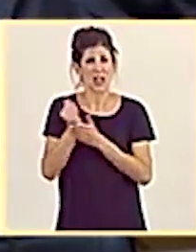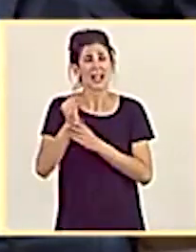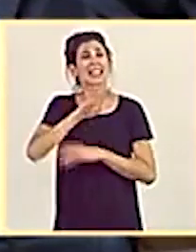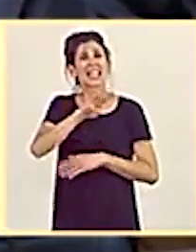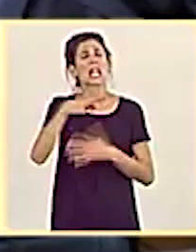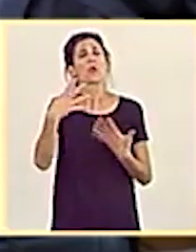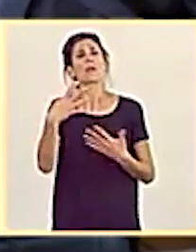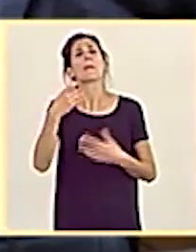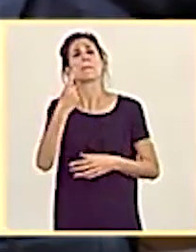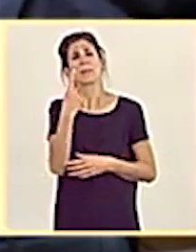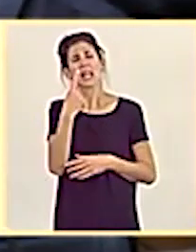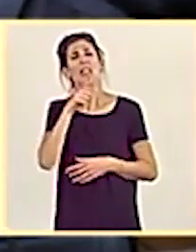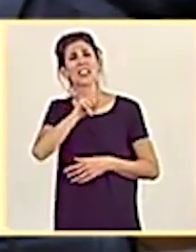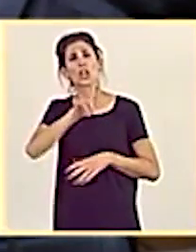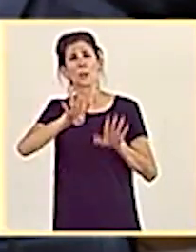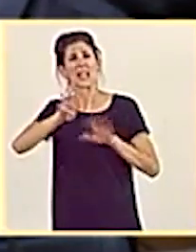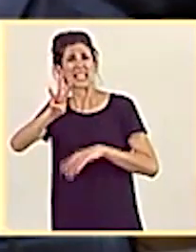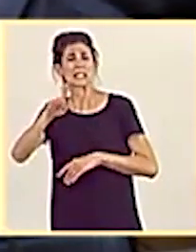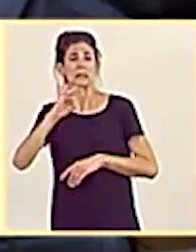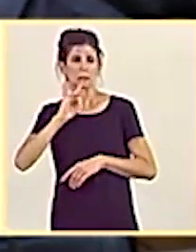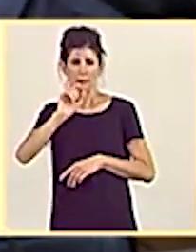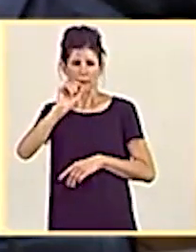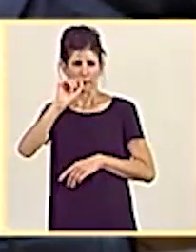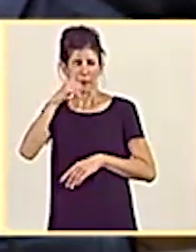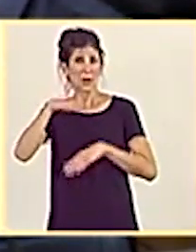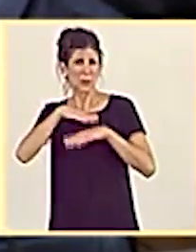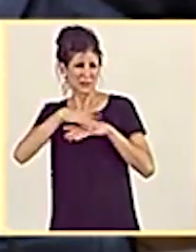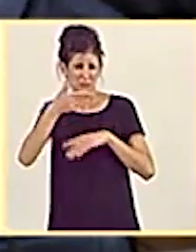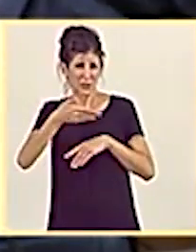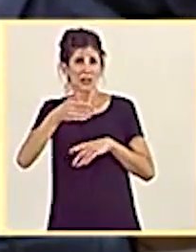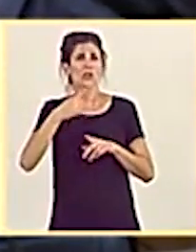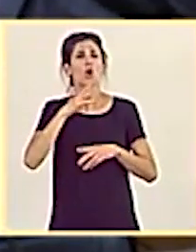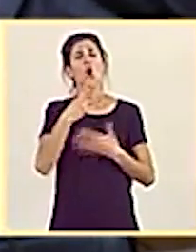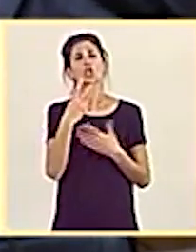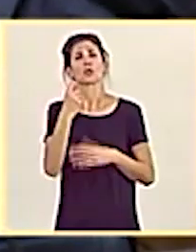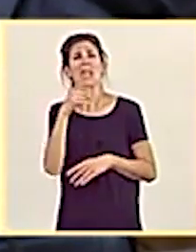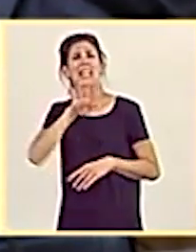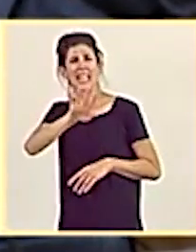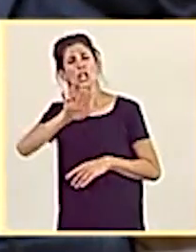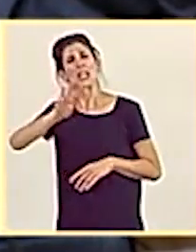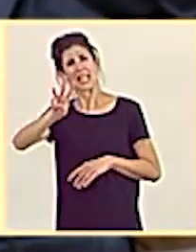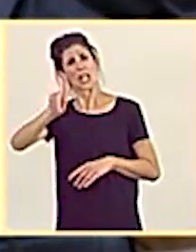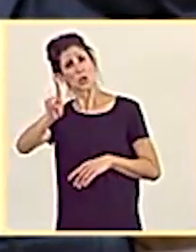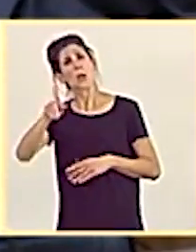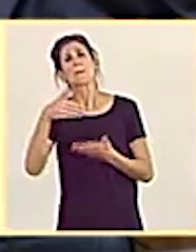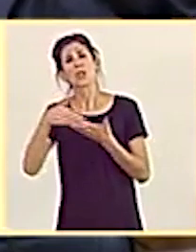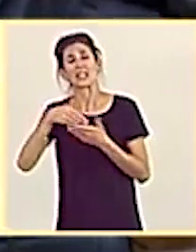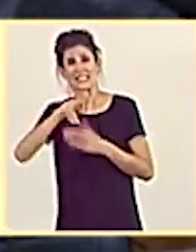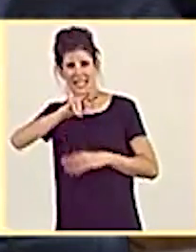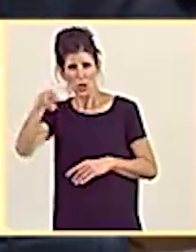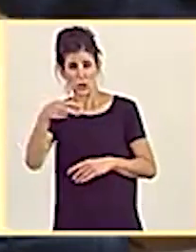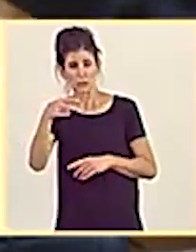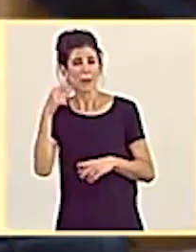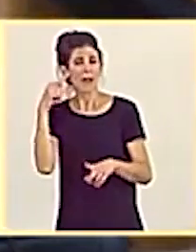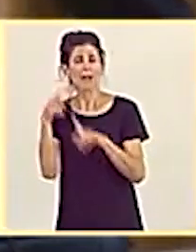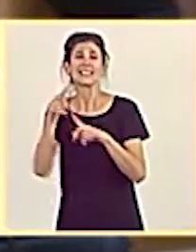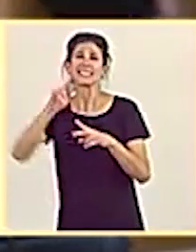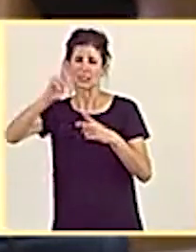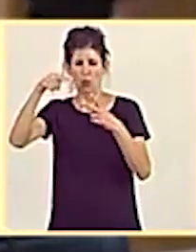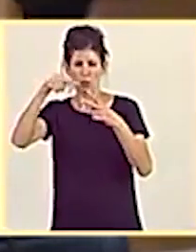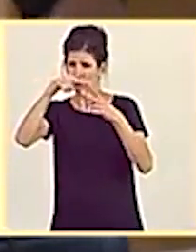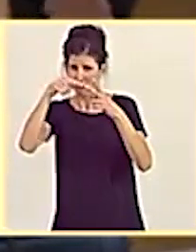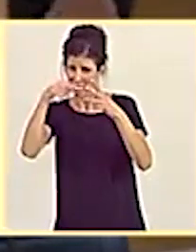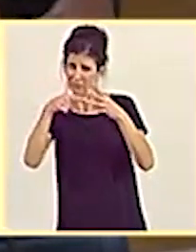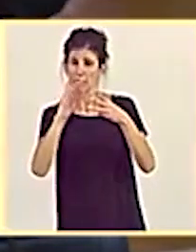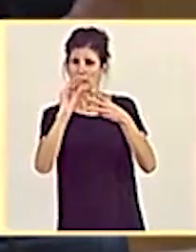.193 para el primer pilar y 8.531 millones de euros para el segundo pilar.